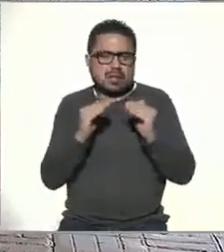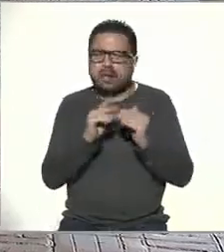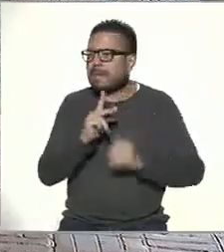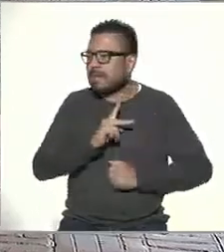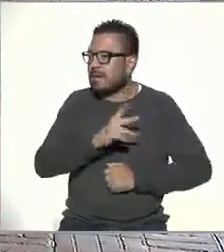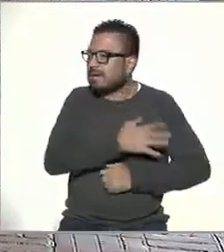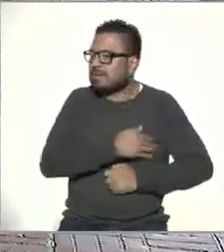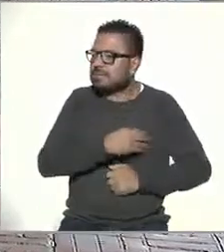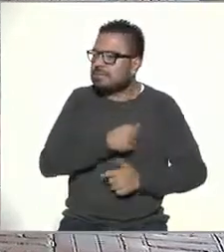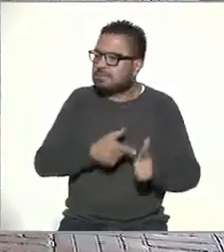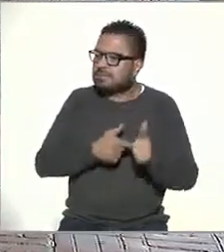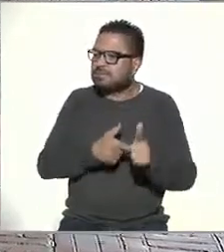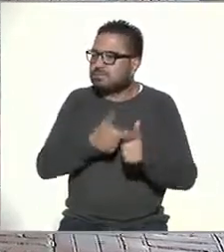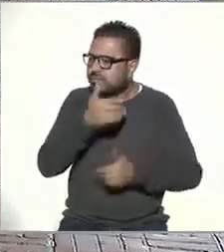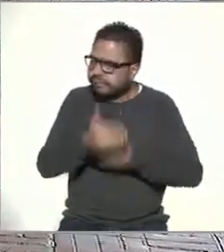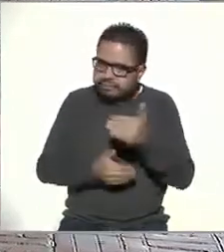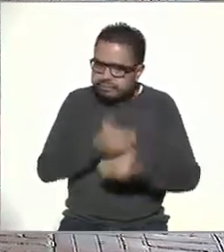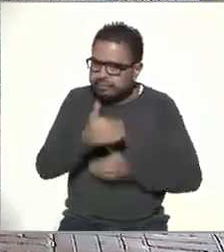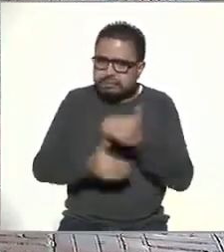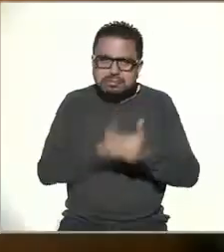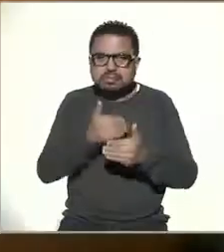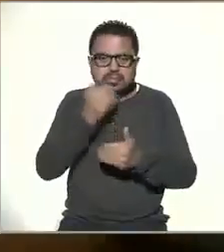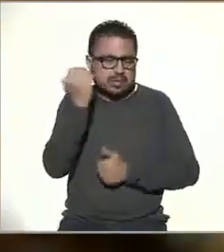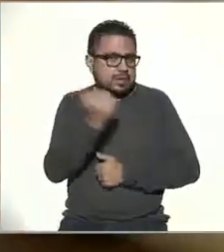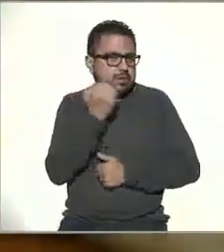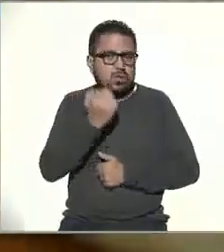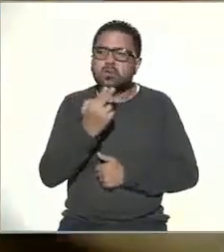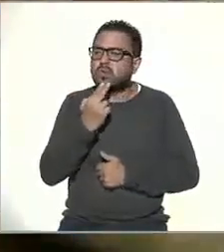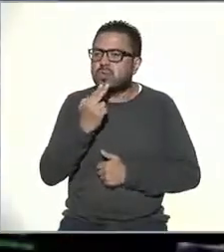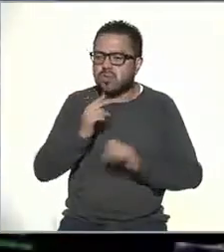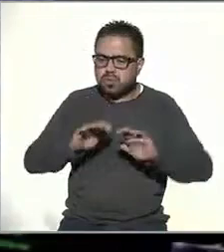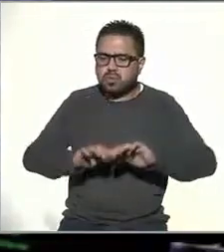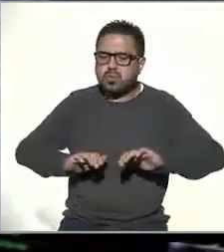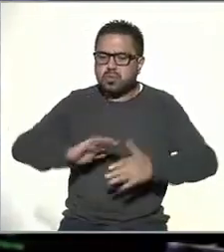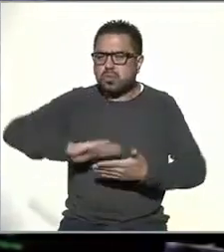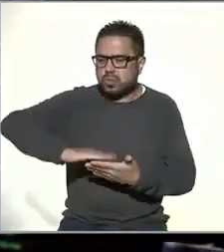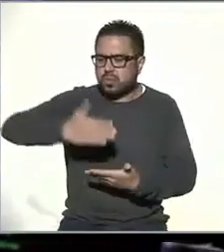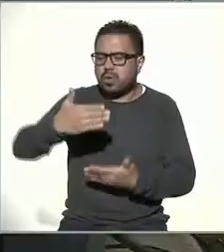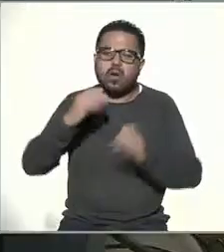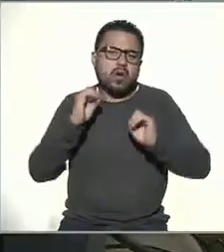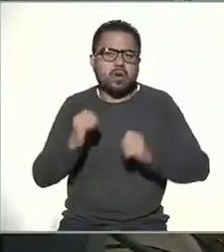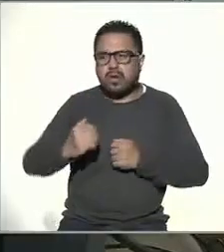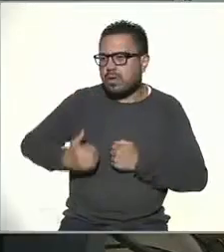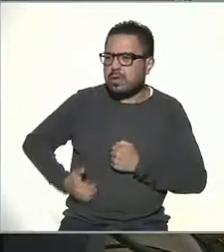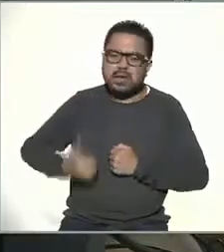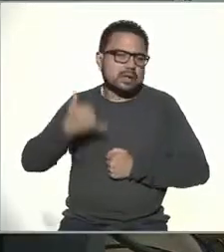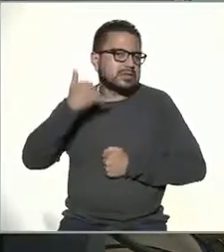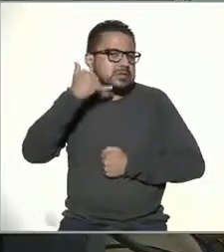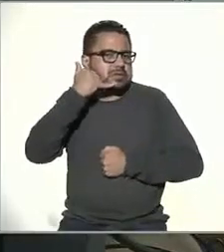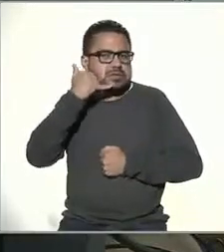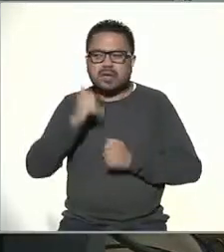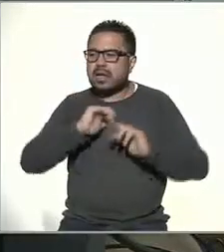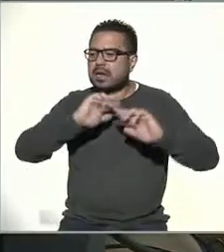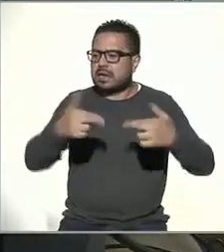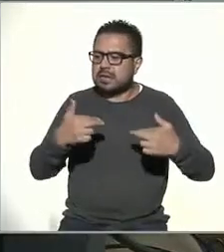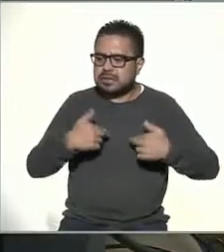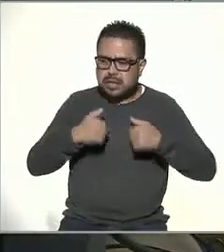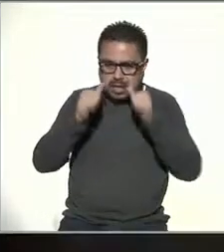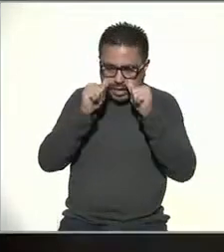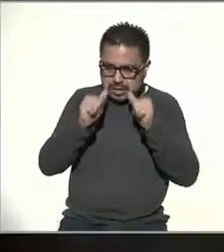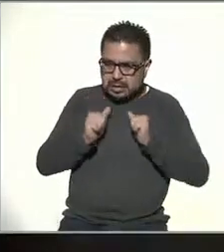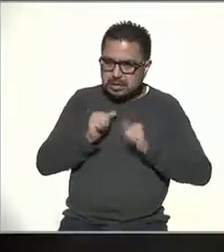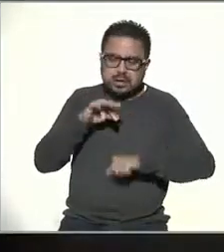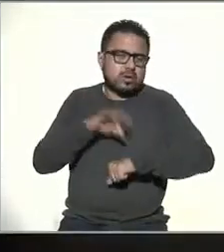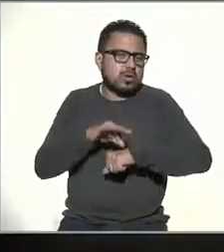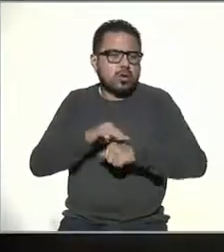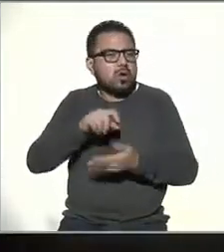hijos siguieran adelante con la escuela, utilizando una computadora o un dispositivo móvil, recibimos atención médica,